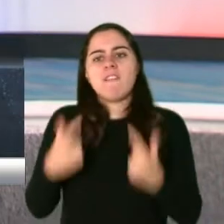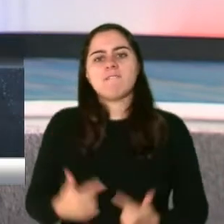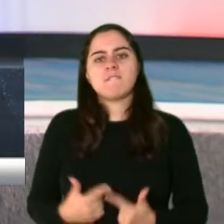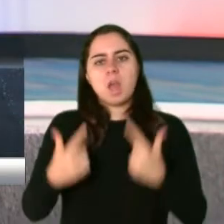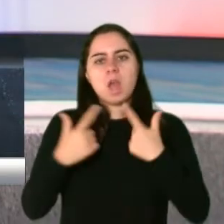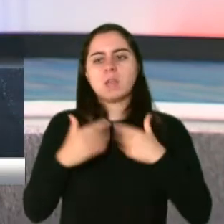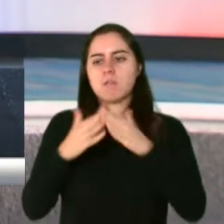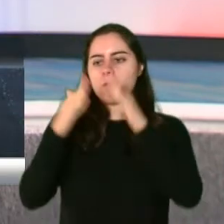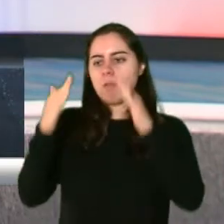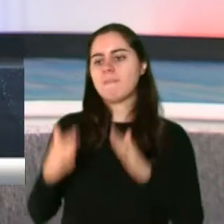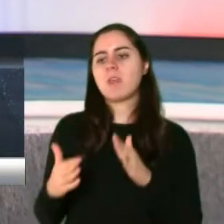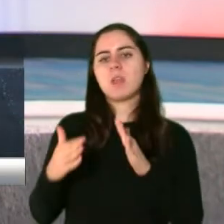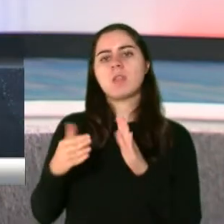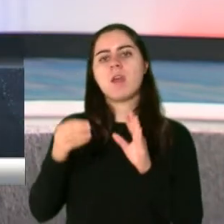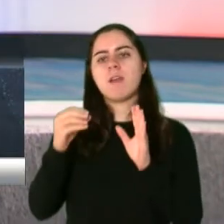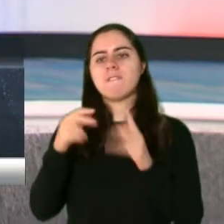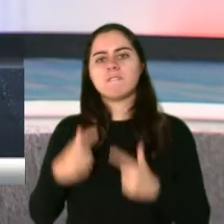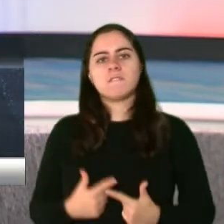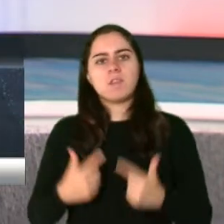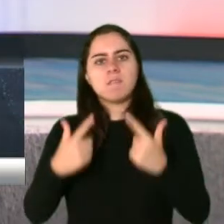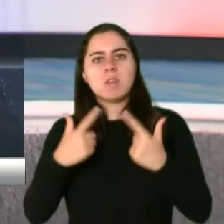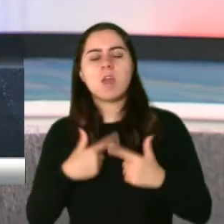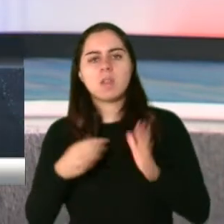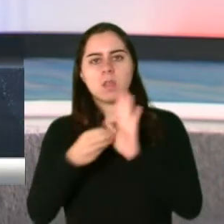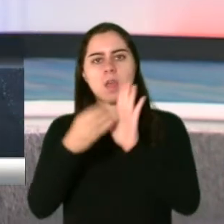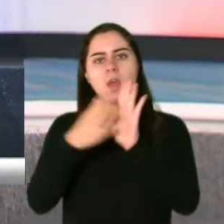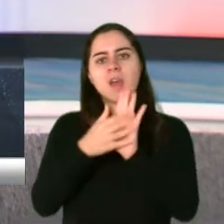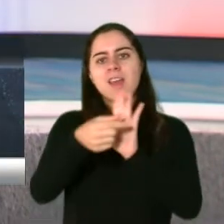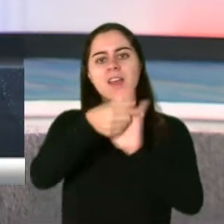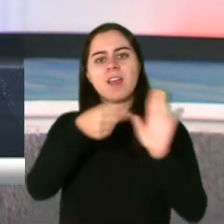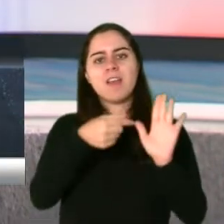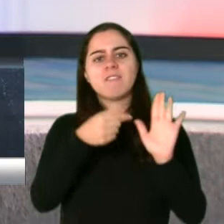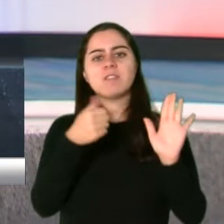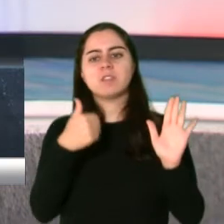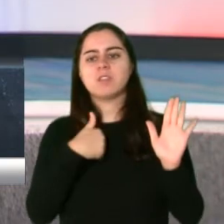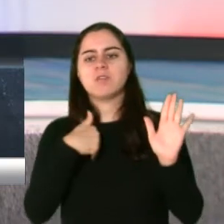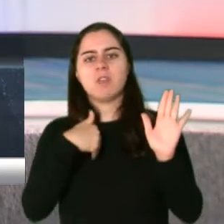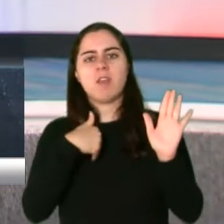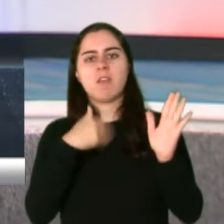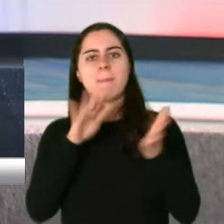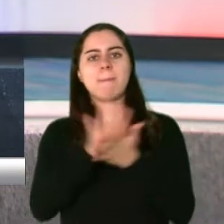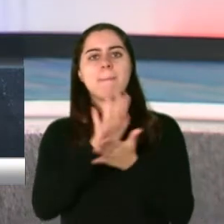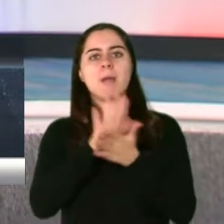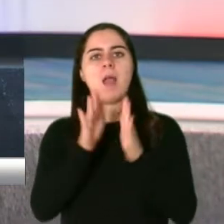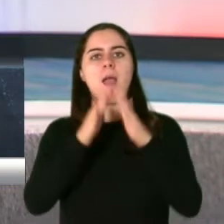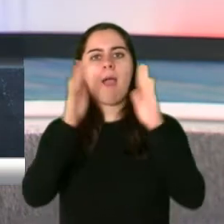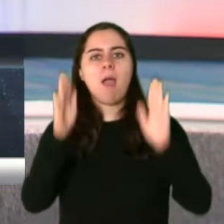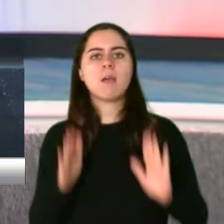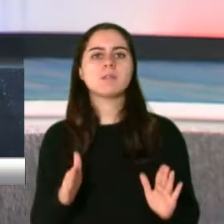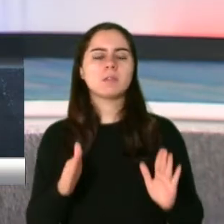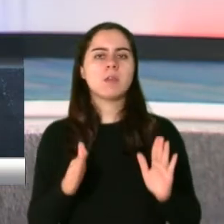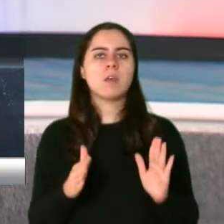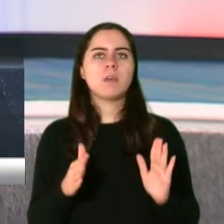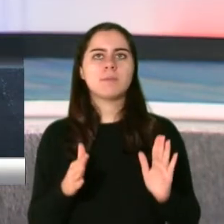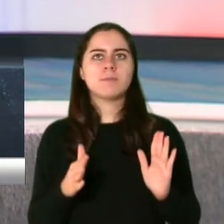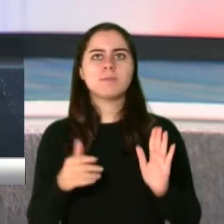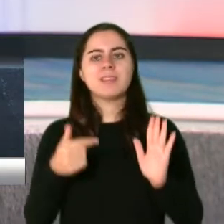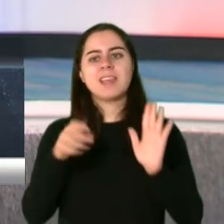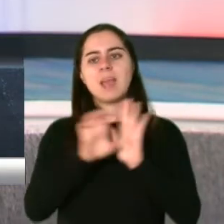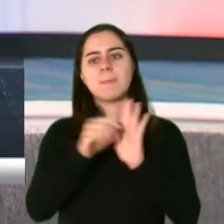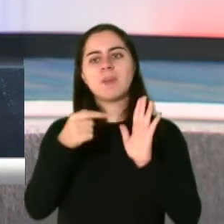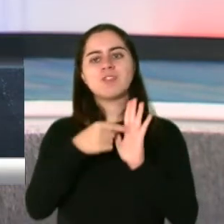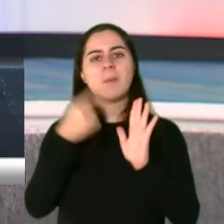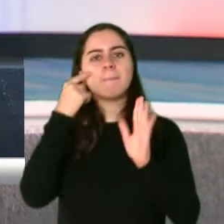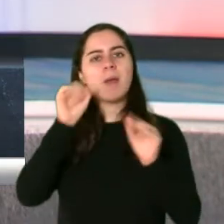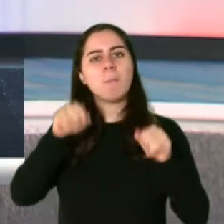perjudicaron en los huracanes, para solicitar beneficios de FEMA, por ejemplo, pues había que demostrar el derecho de titularidad o de